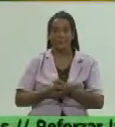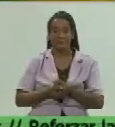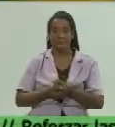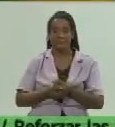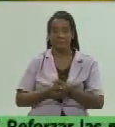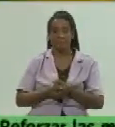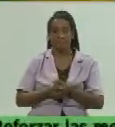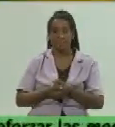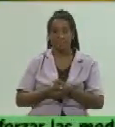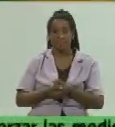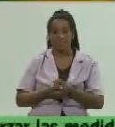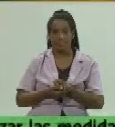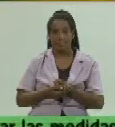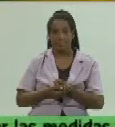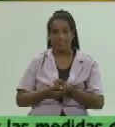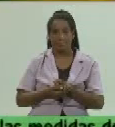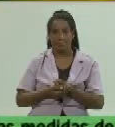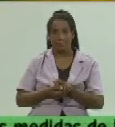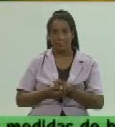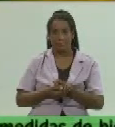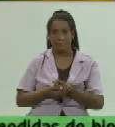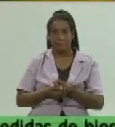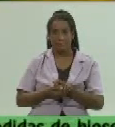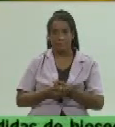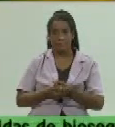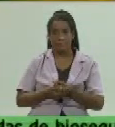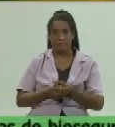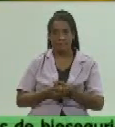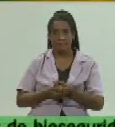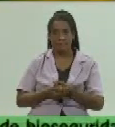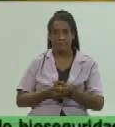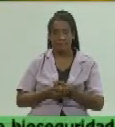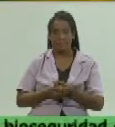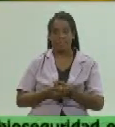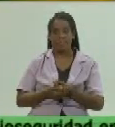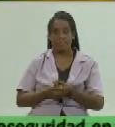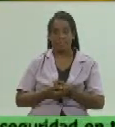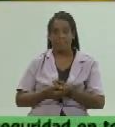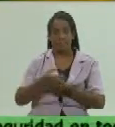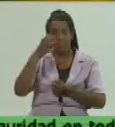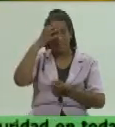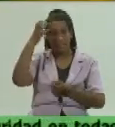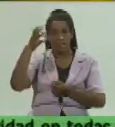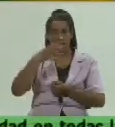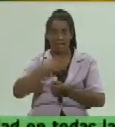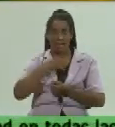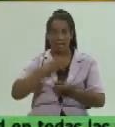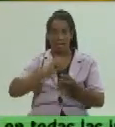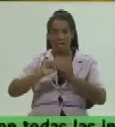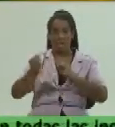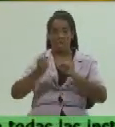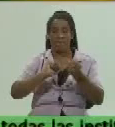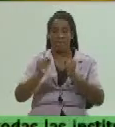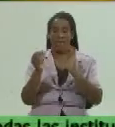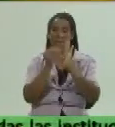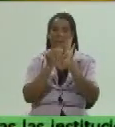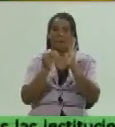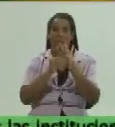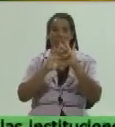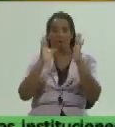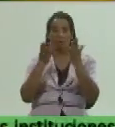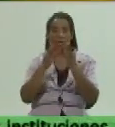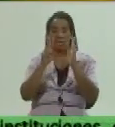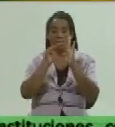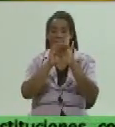funcionarios es decir funcionarios del estado que tienen que controlar la aplicación de todas estas medidas es